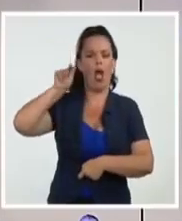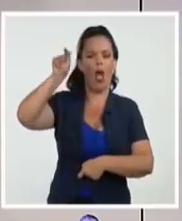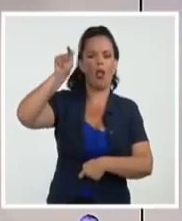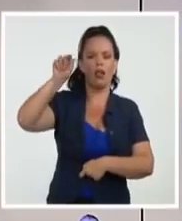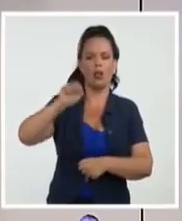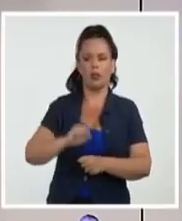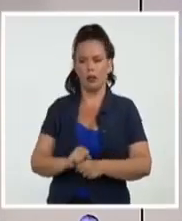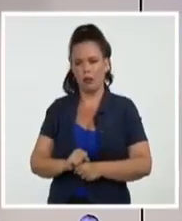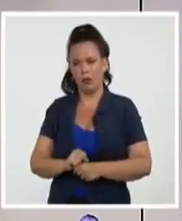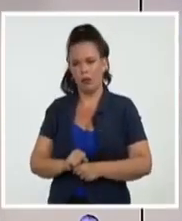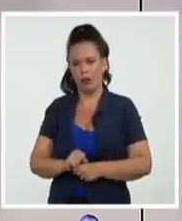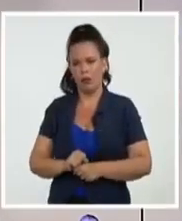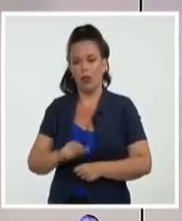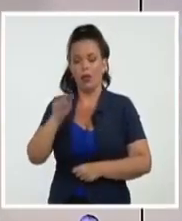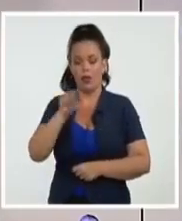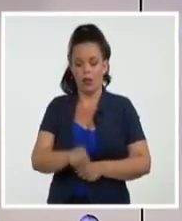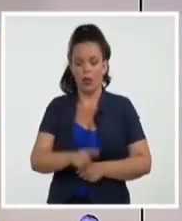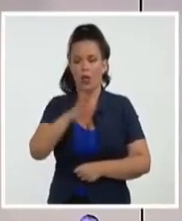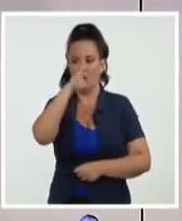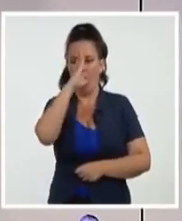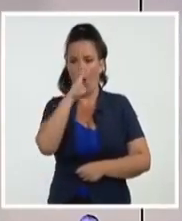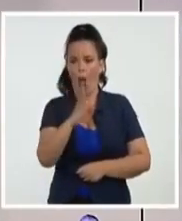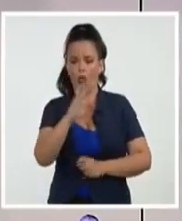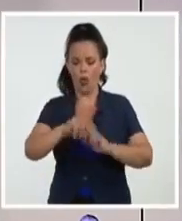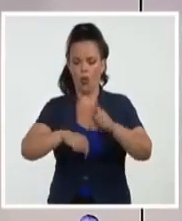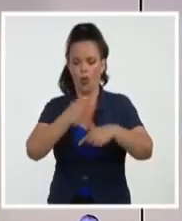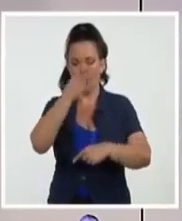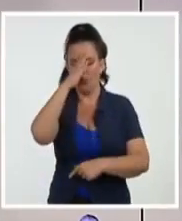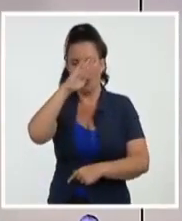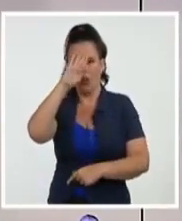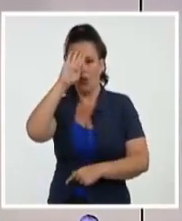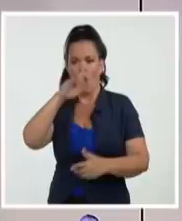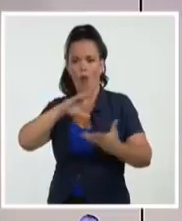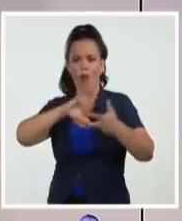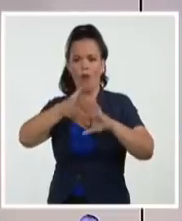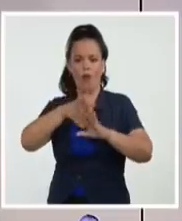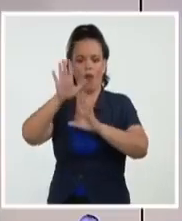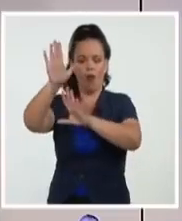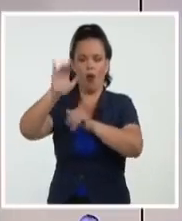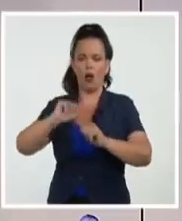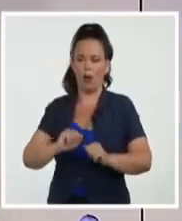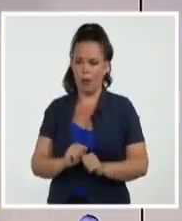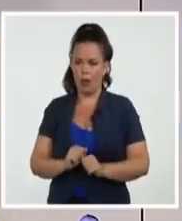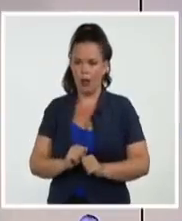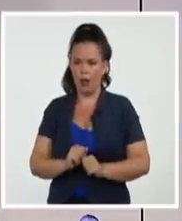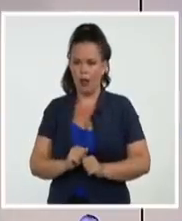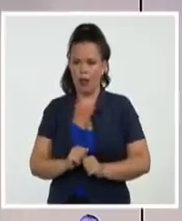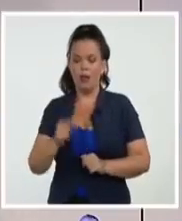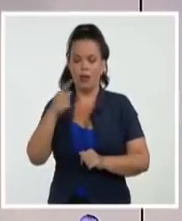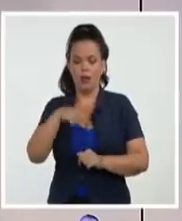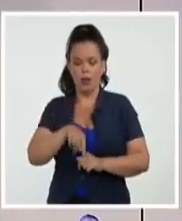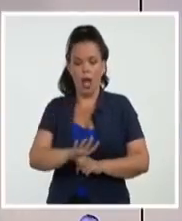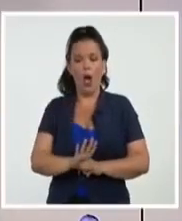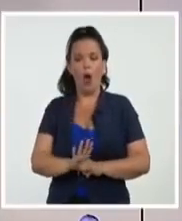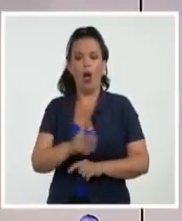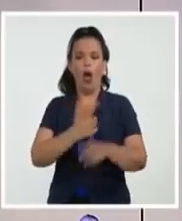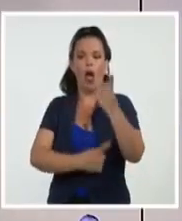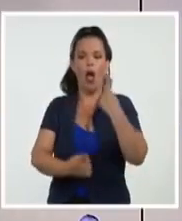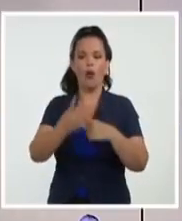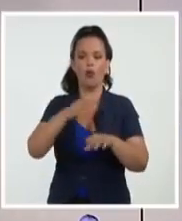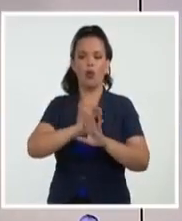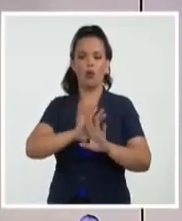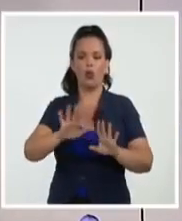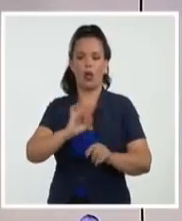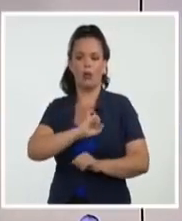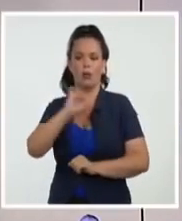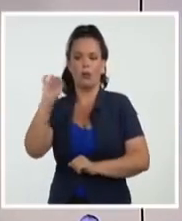una empresa rentable y un modo de vida. Incluso los ha llevado a ser congresistas y senadores. Hablan